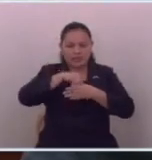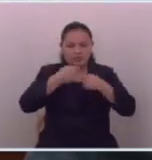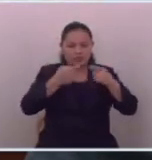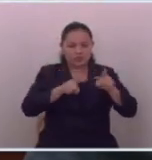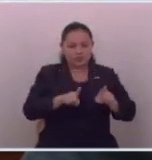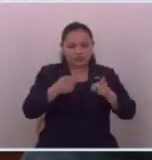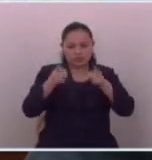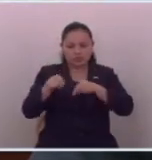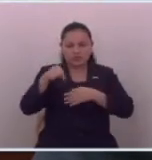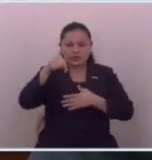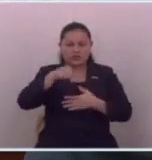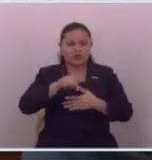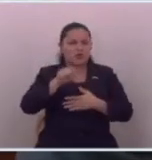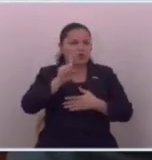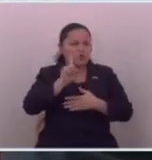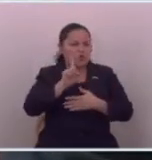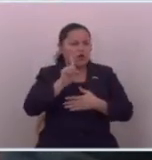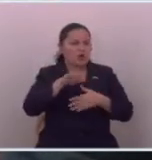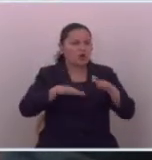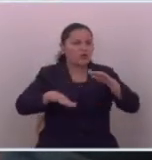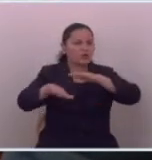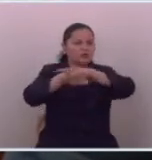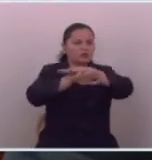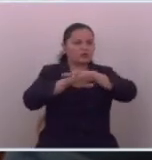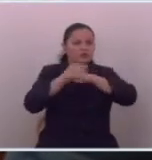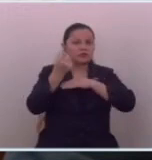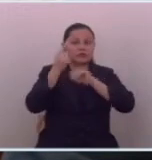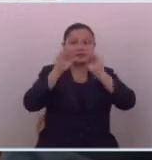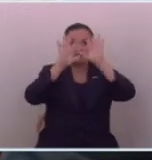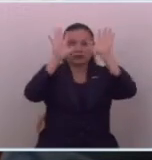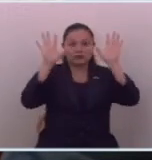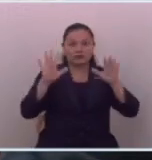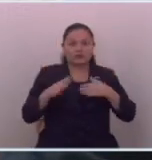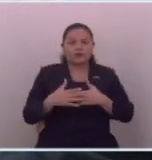sucede acá. Pero hay algo fundamental que debemos comprender.